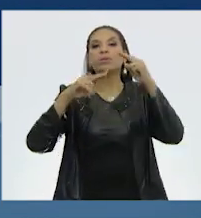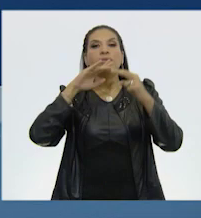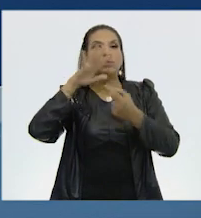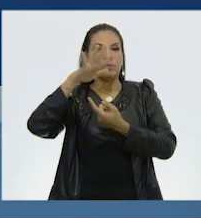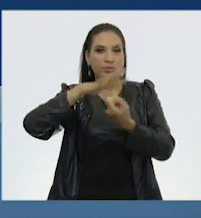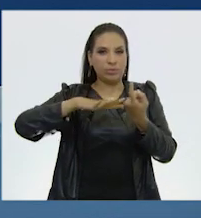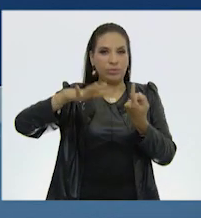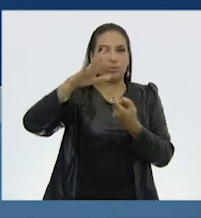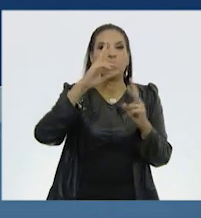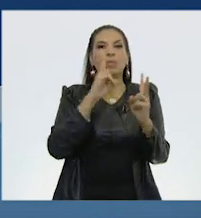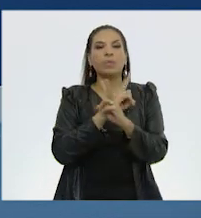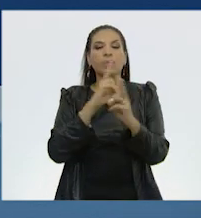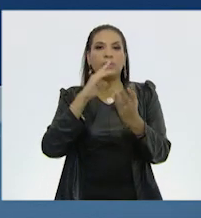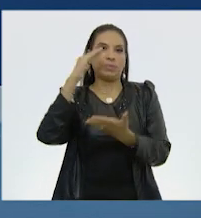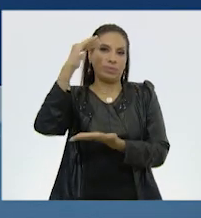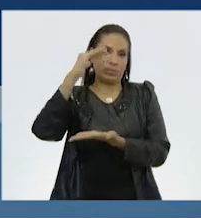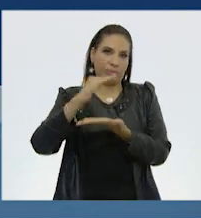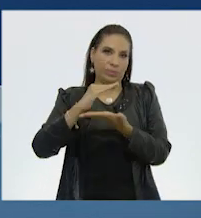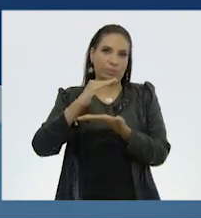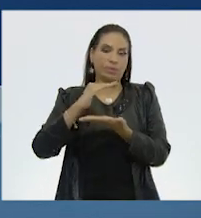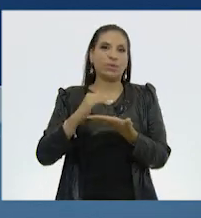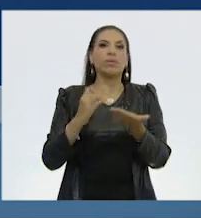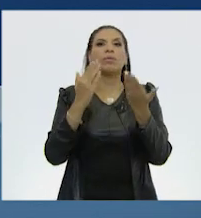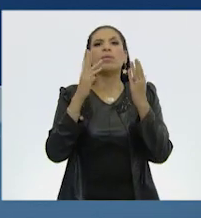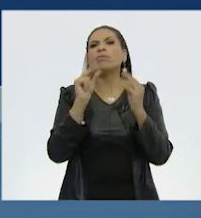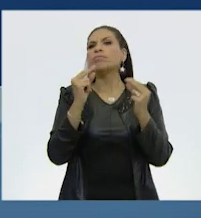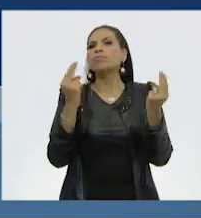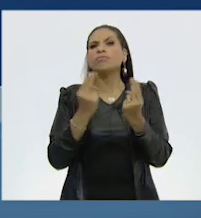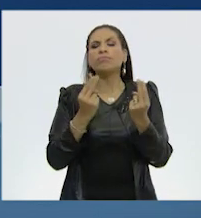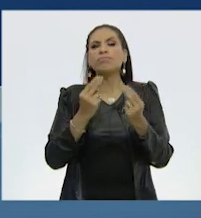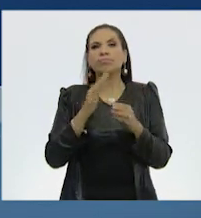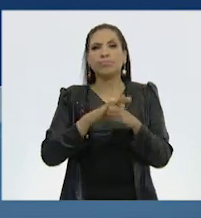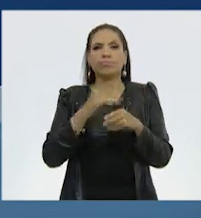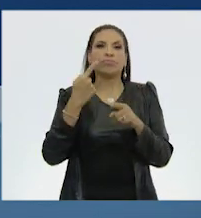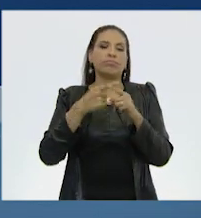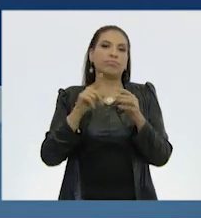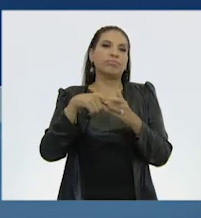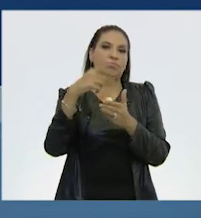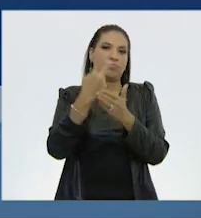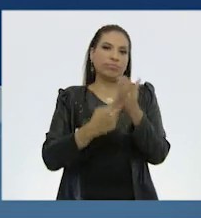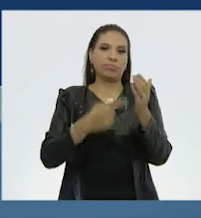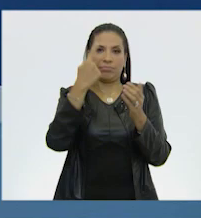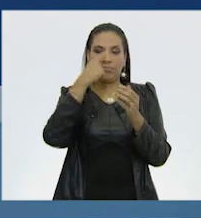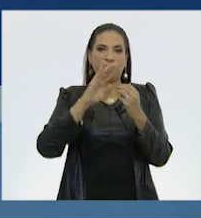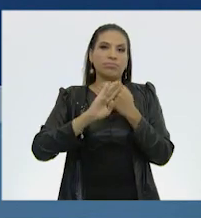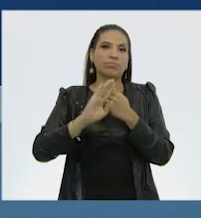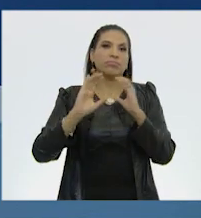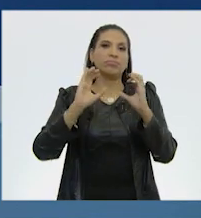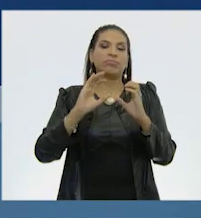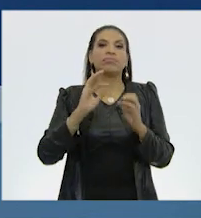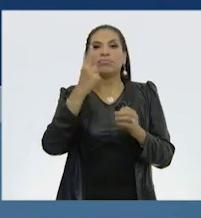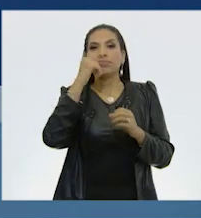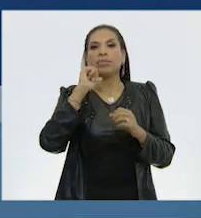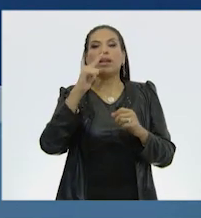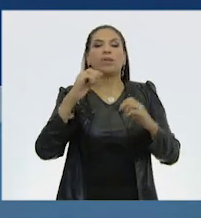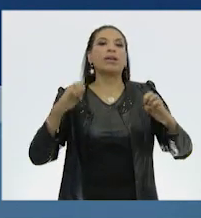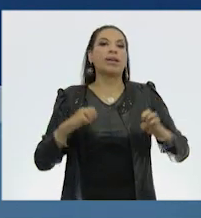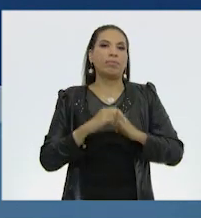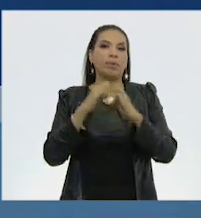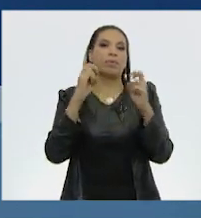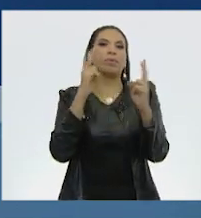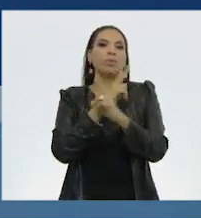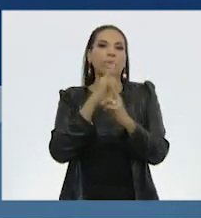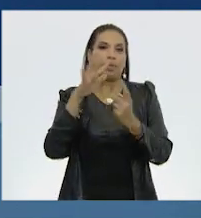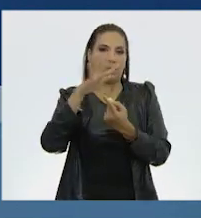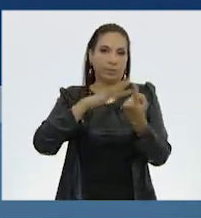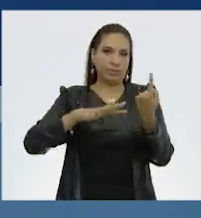contaminación van a disminuir y no habría necesidad de aplicar el programa para prevenir y responder a contingencias